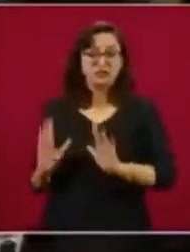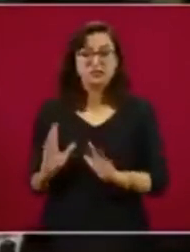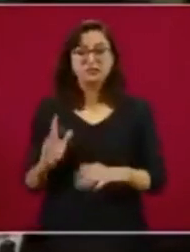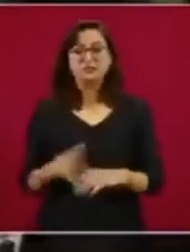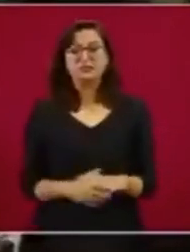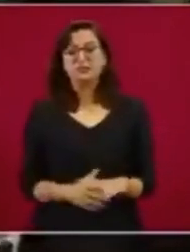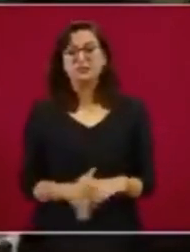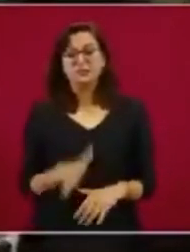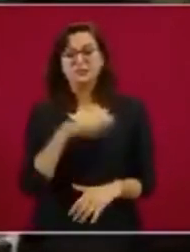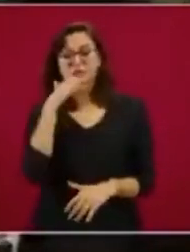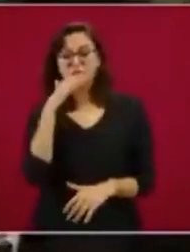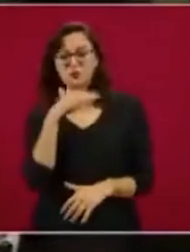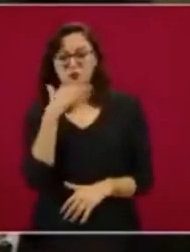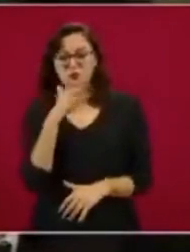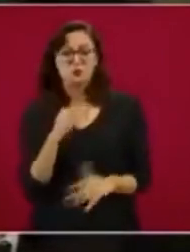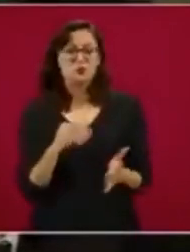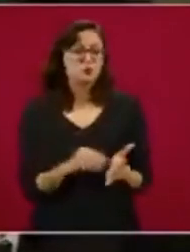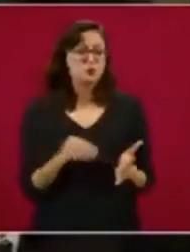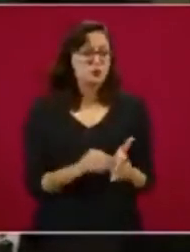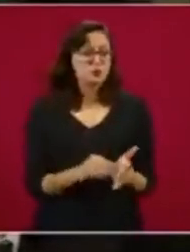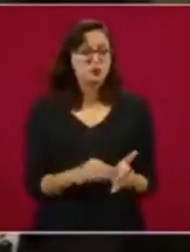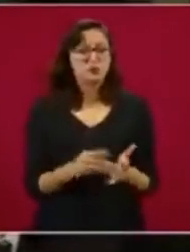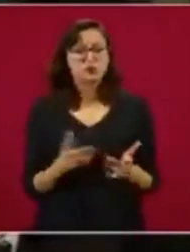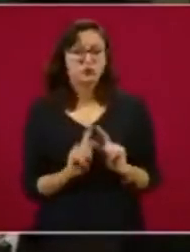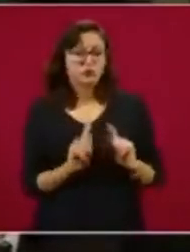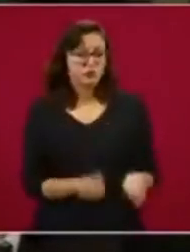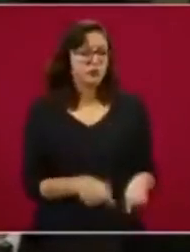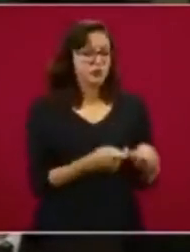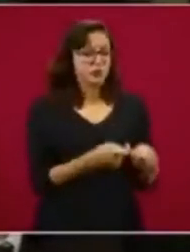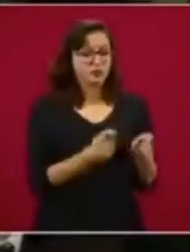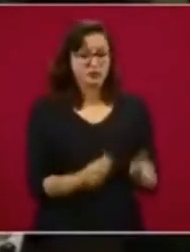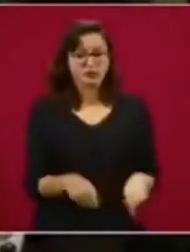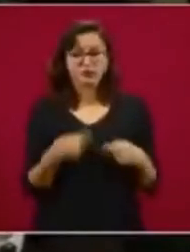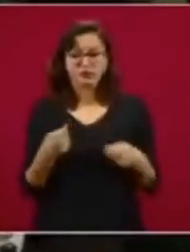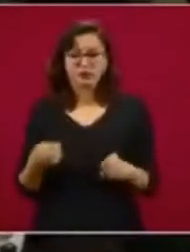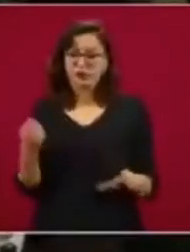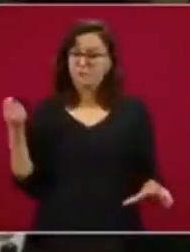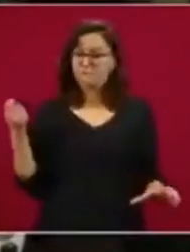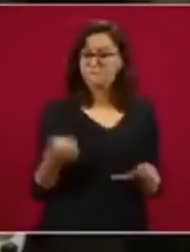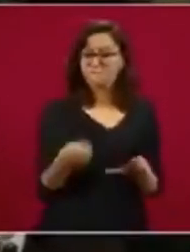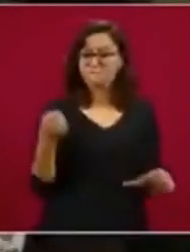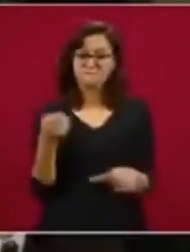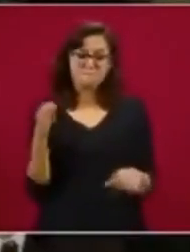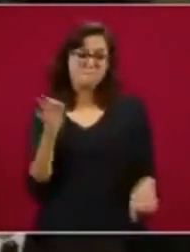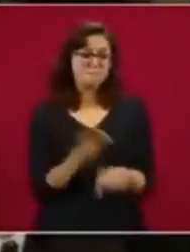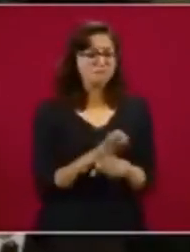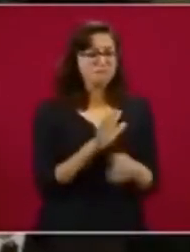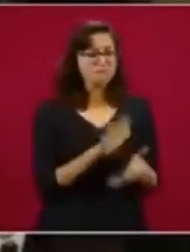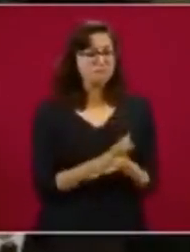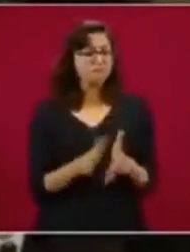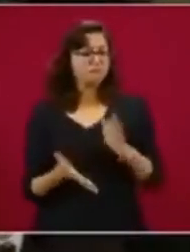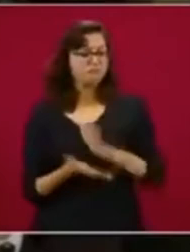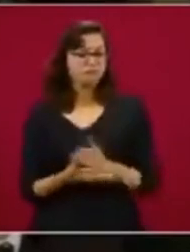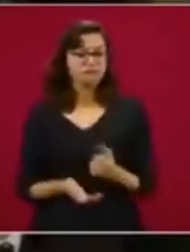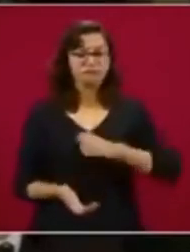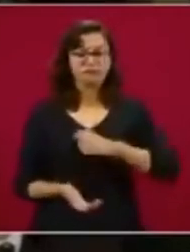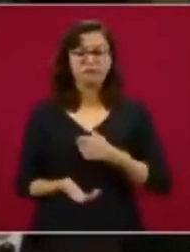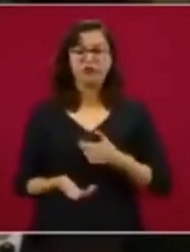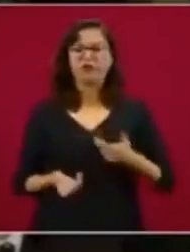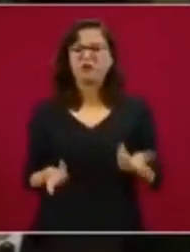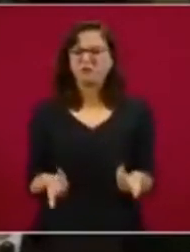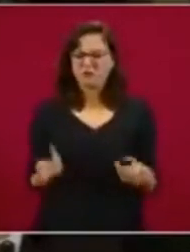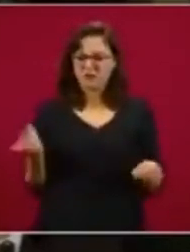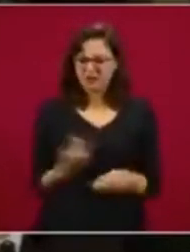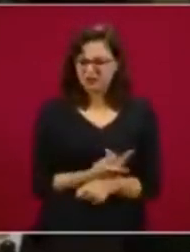Hay preferencias, hay favoritismos para otorgar las subastas. ¿Qué se va a hacer al respecto? ¿Se va a investigar? ¿Qué